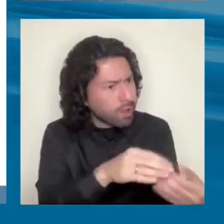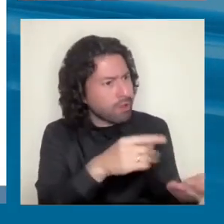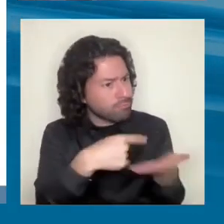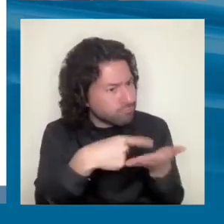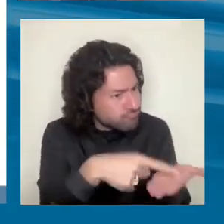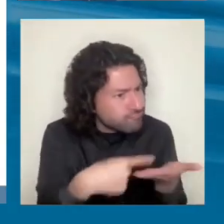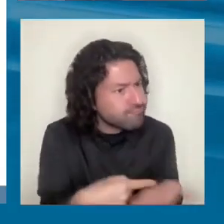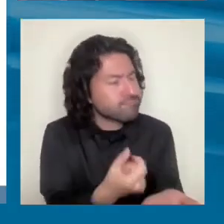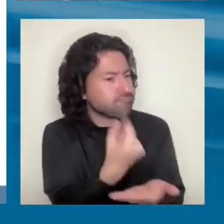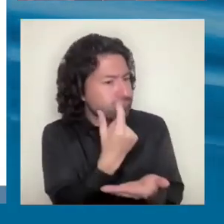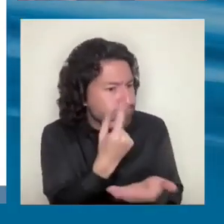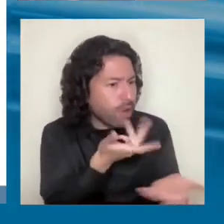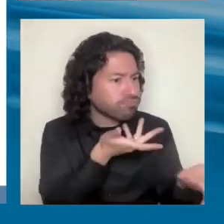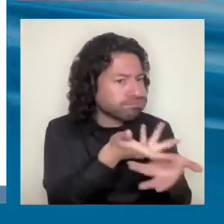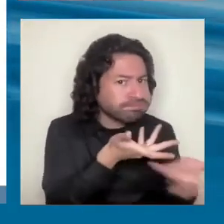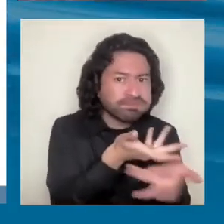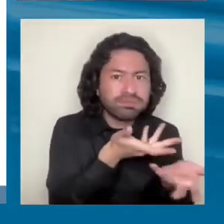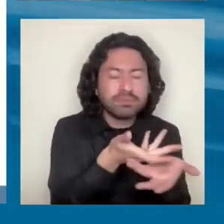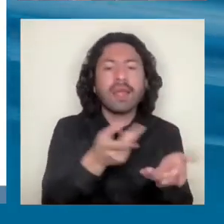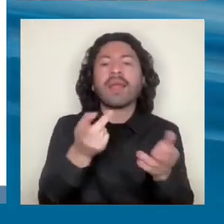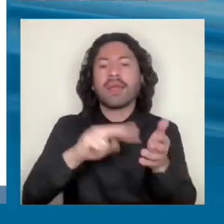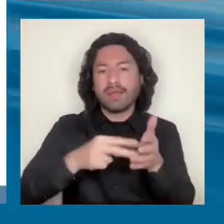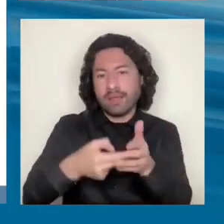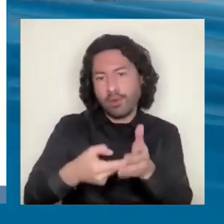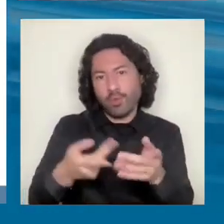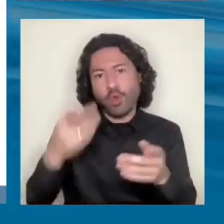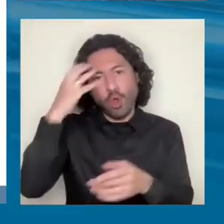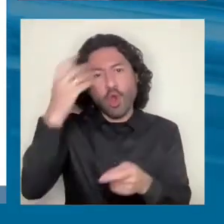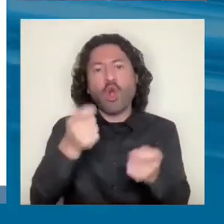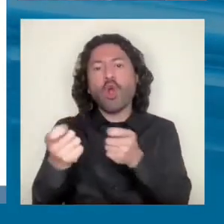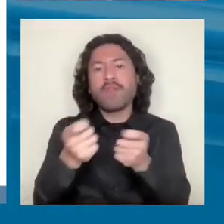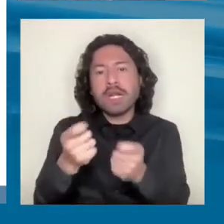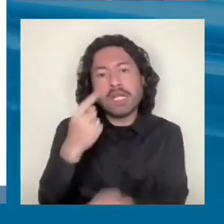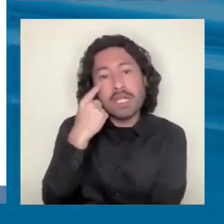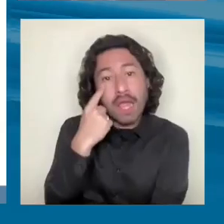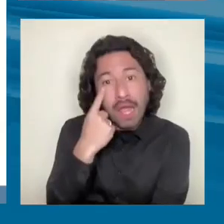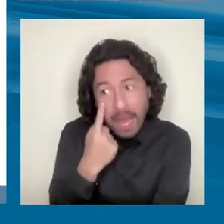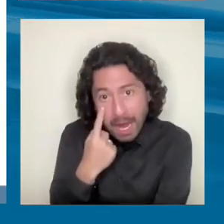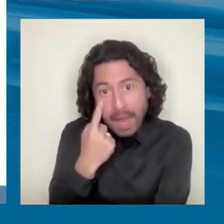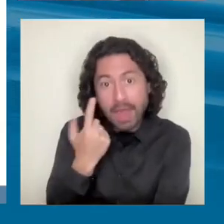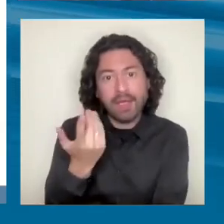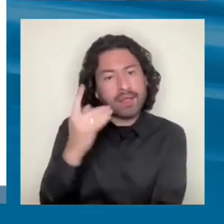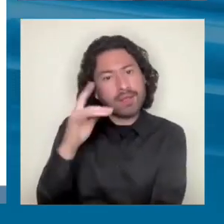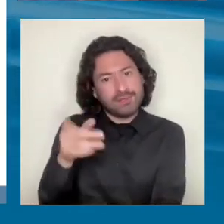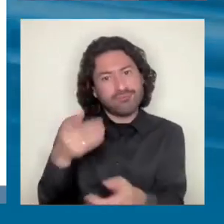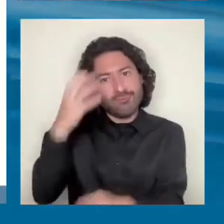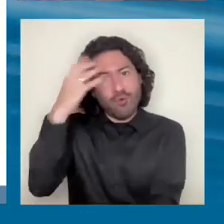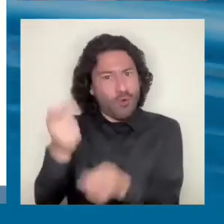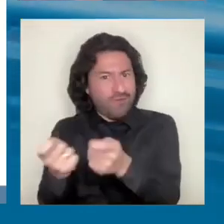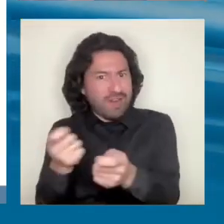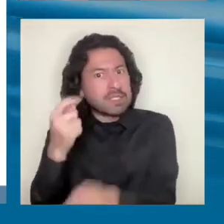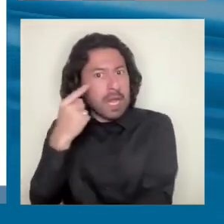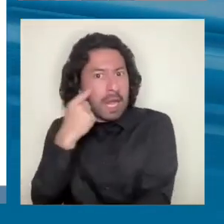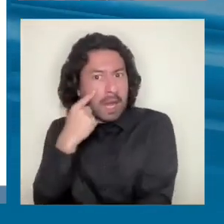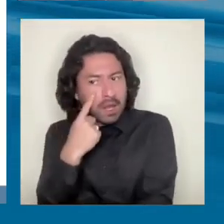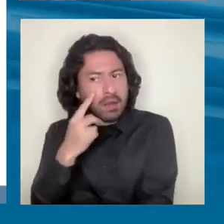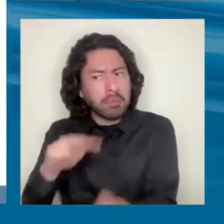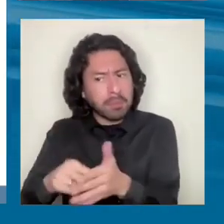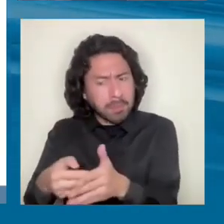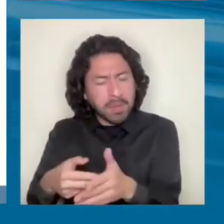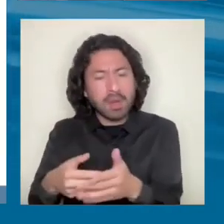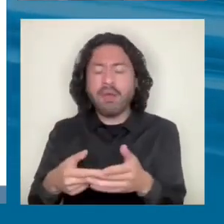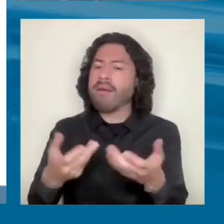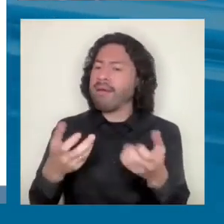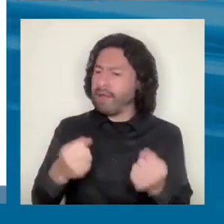actores, que es el tema de la gobernanza experimentalista, que no es hacer experimentos. Es tener un método flexible